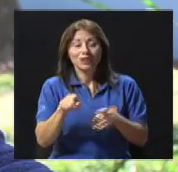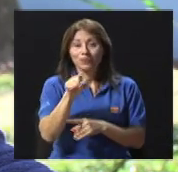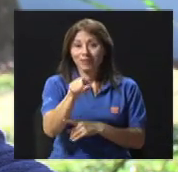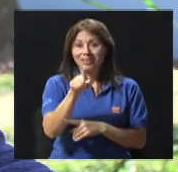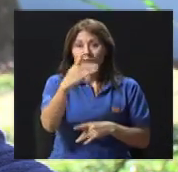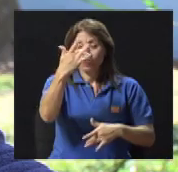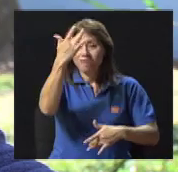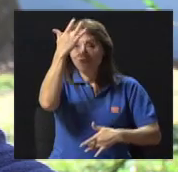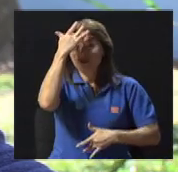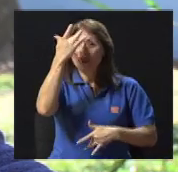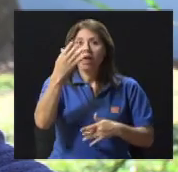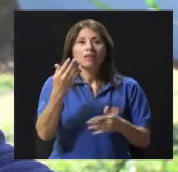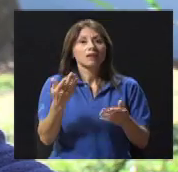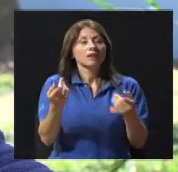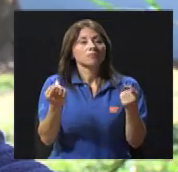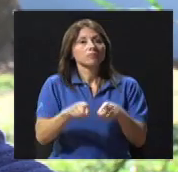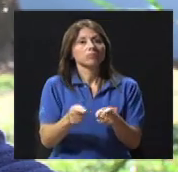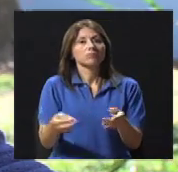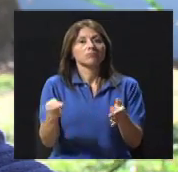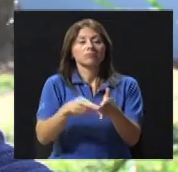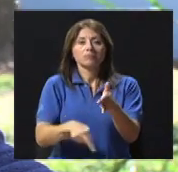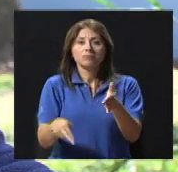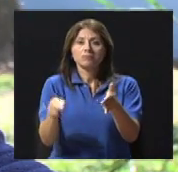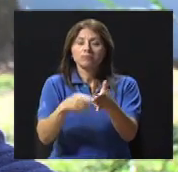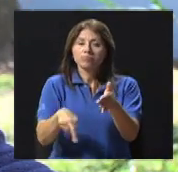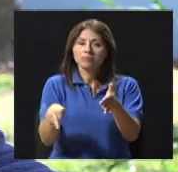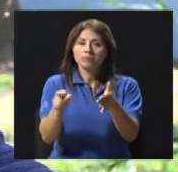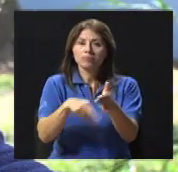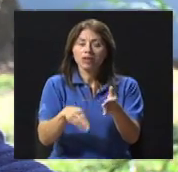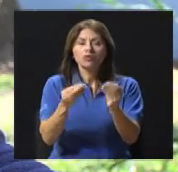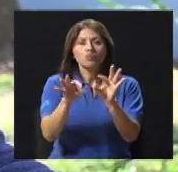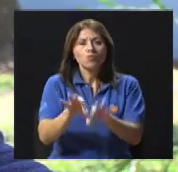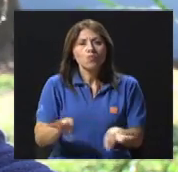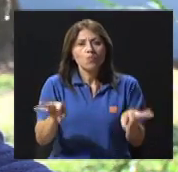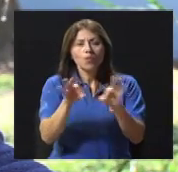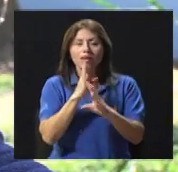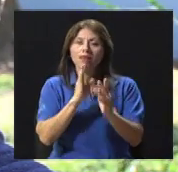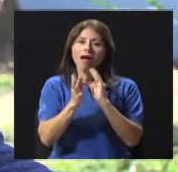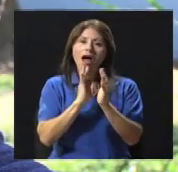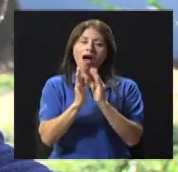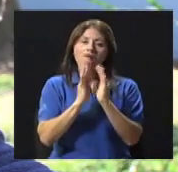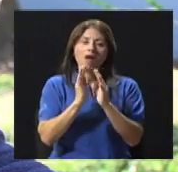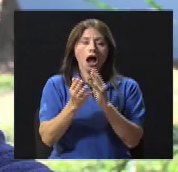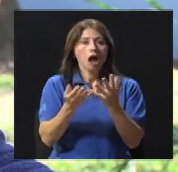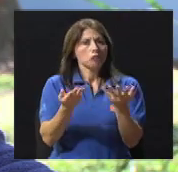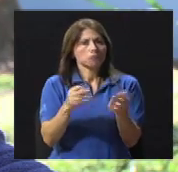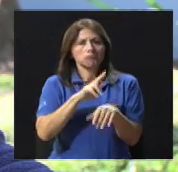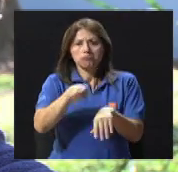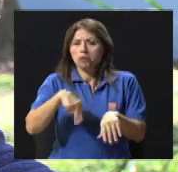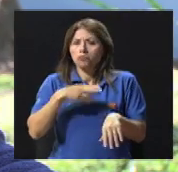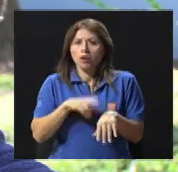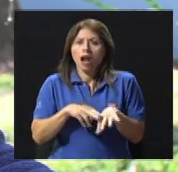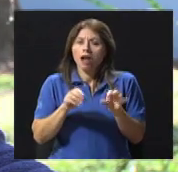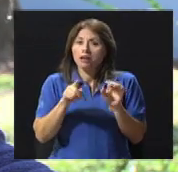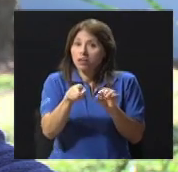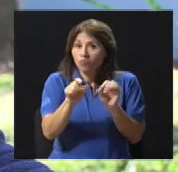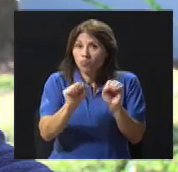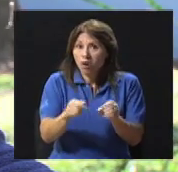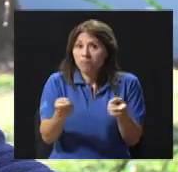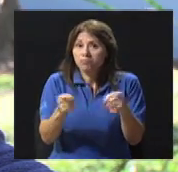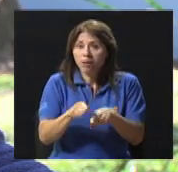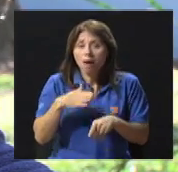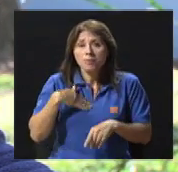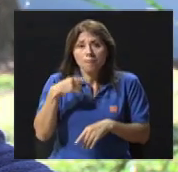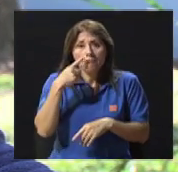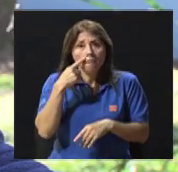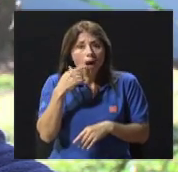presenta, también es importante hablar y tener presente que eso puede ocurrirle a mi papá, a mi